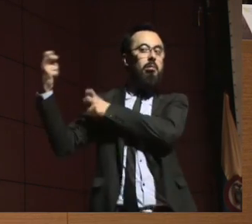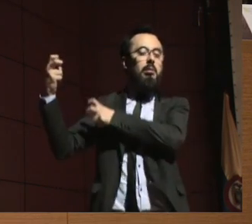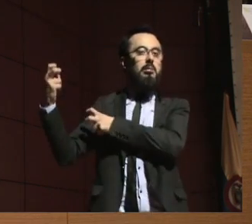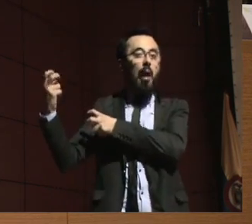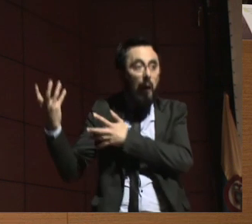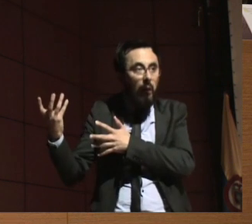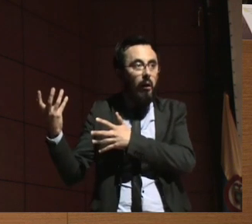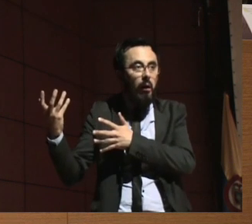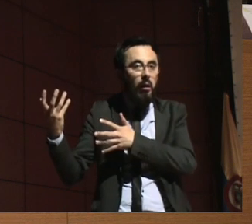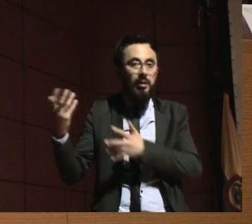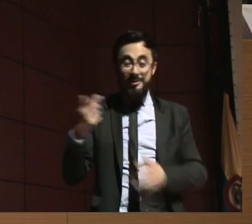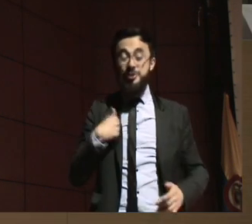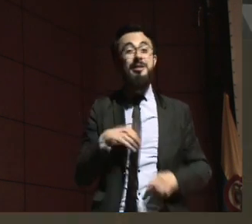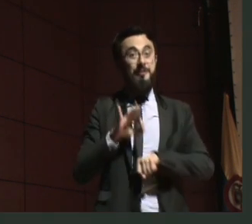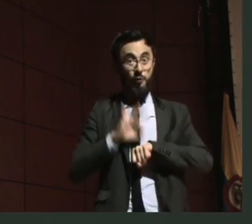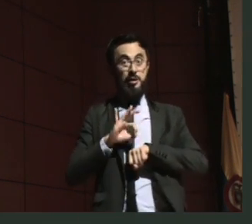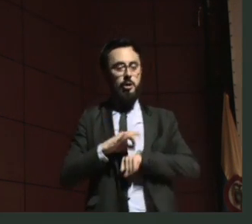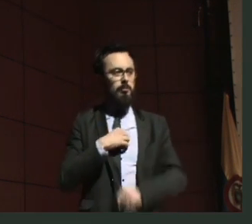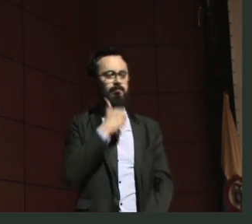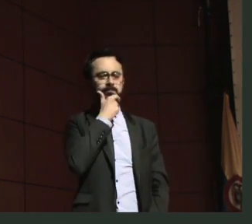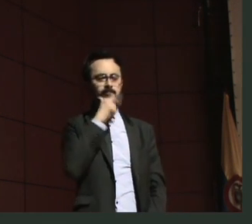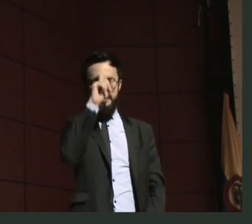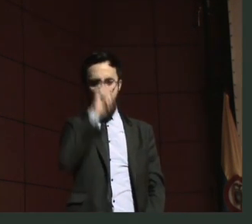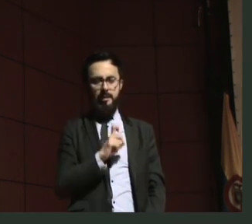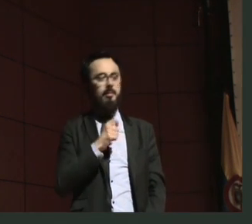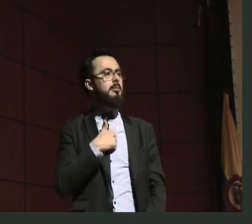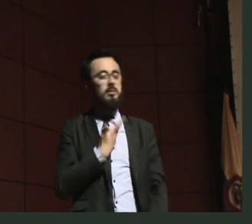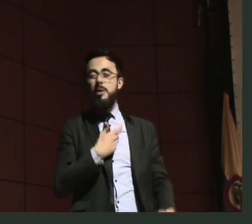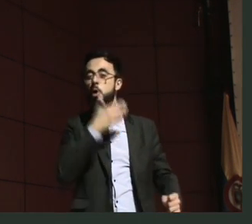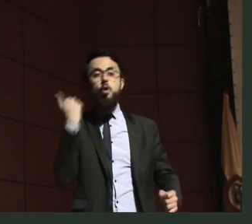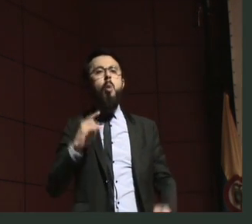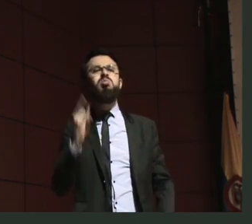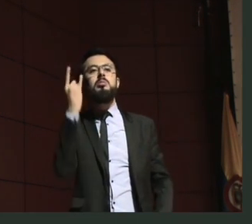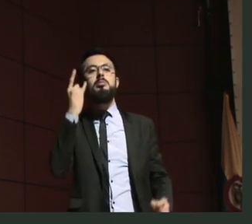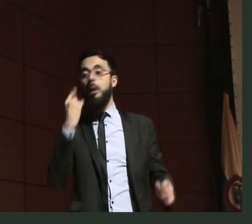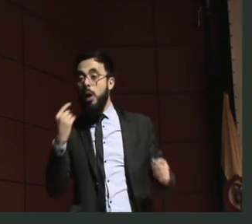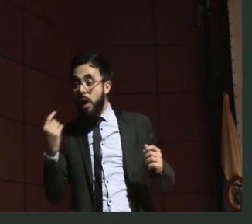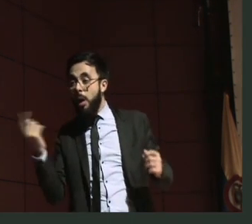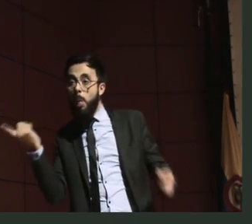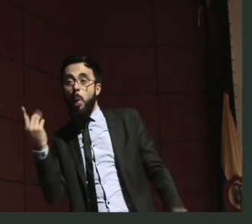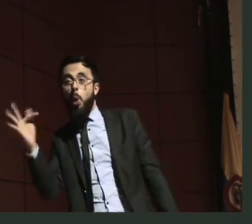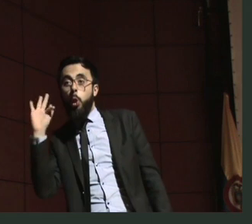persona. ¿Qué es lo que